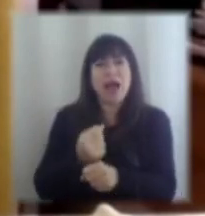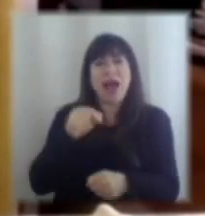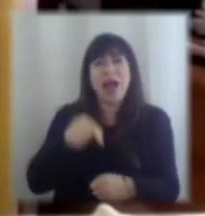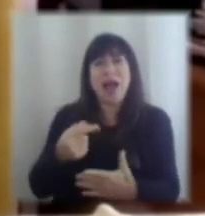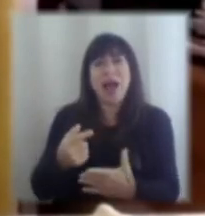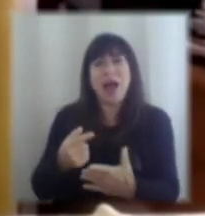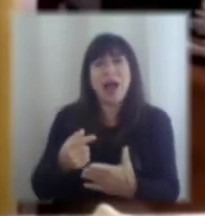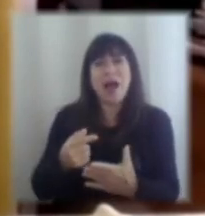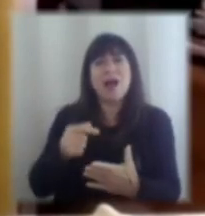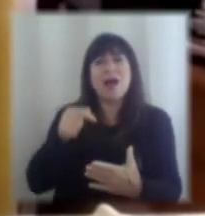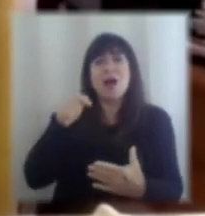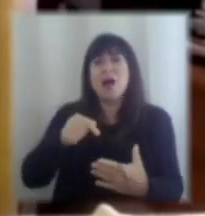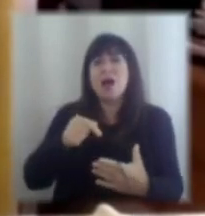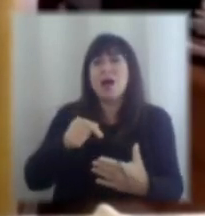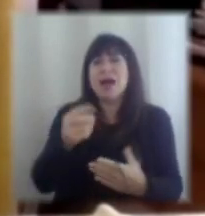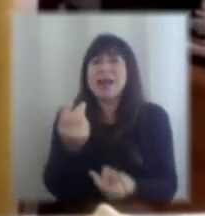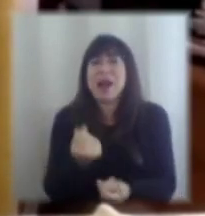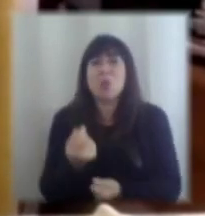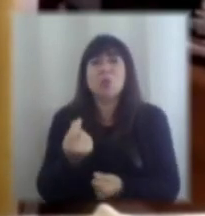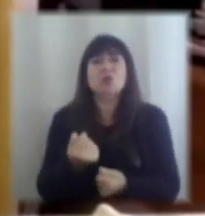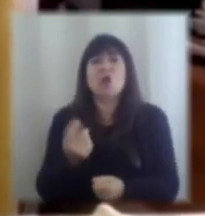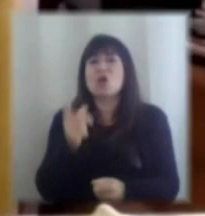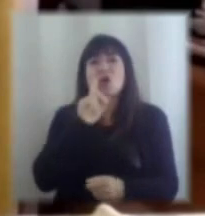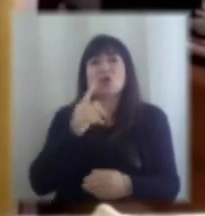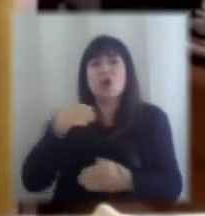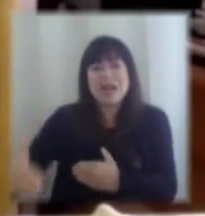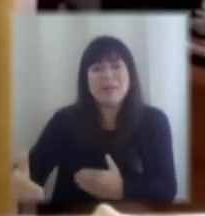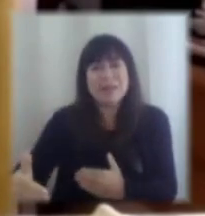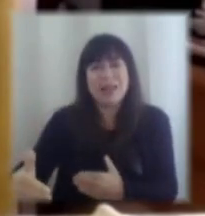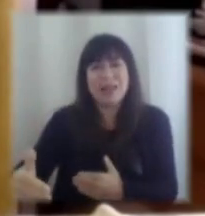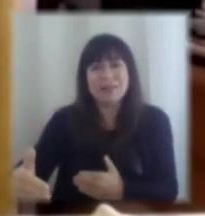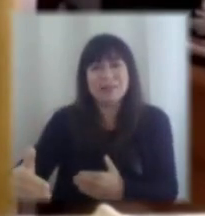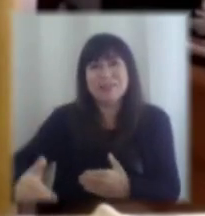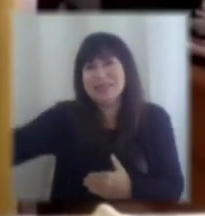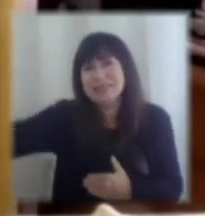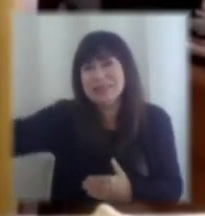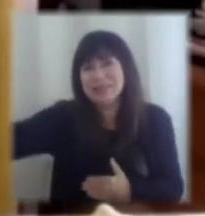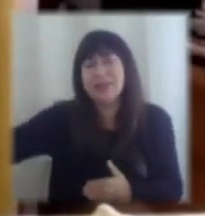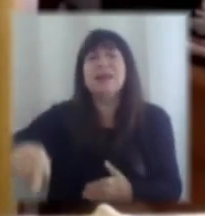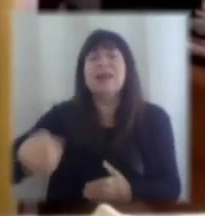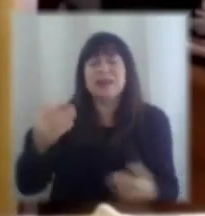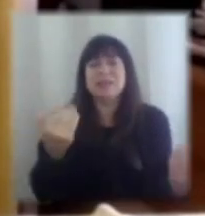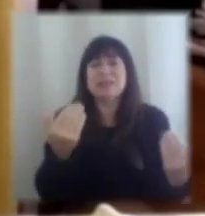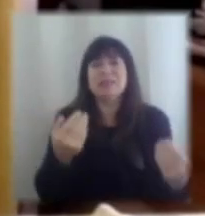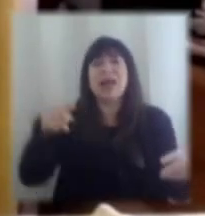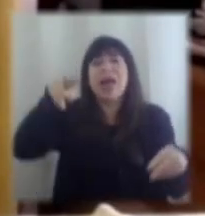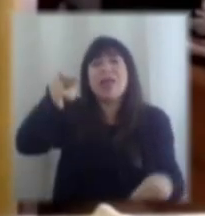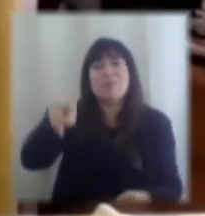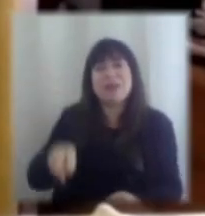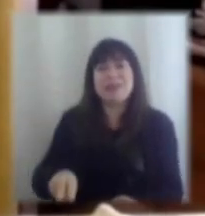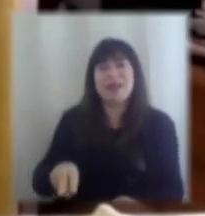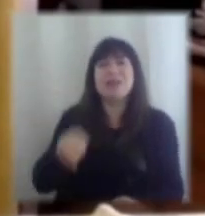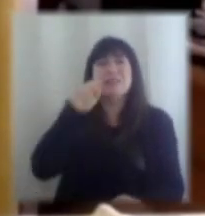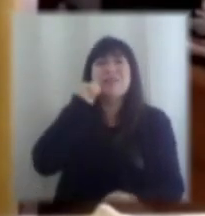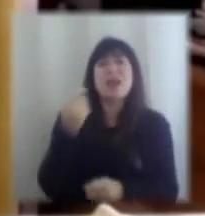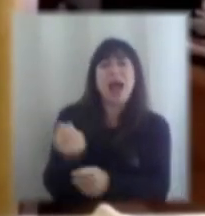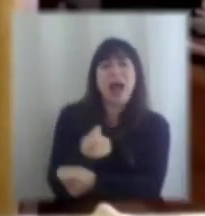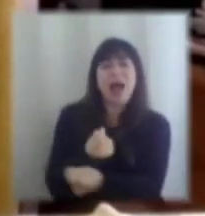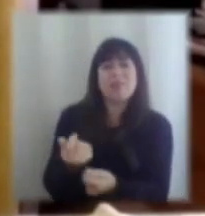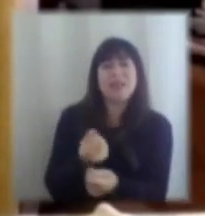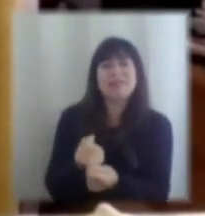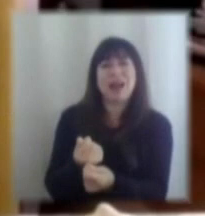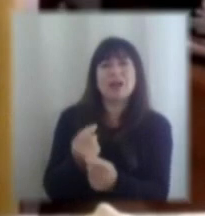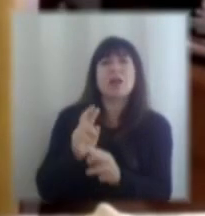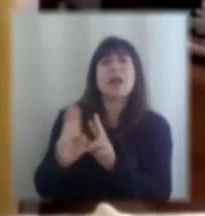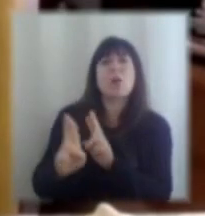y en consecuencia eso requiere graduarlos, requiere poder administrarlos, eso es la economía, es la administración de los recursos